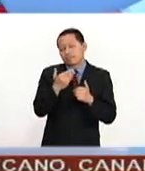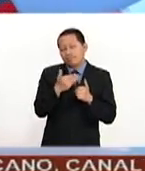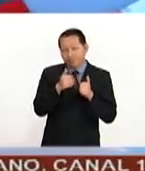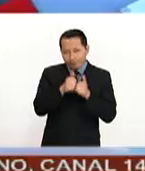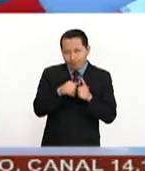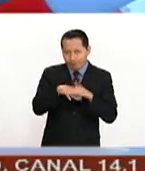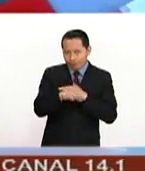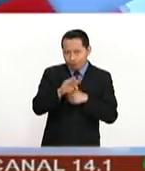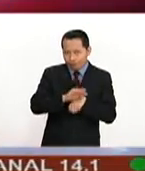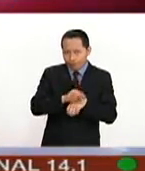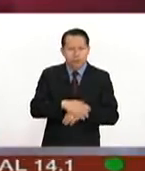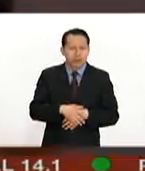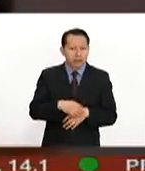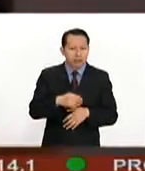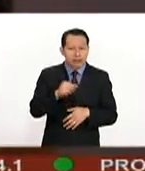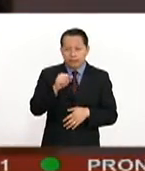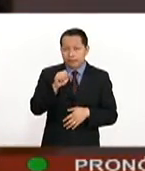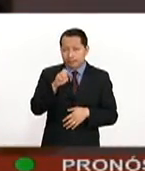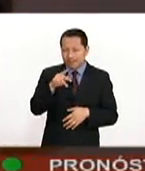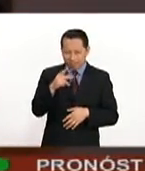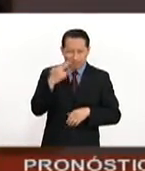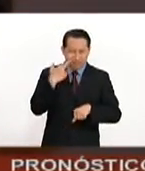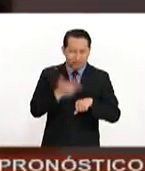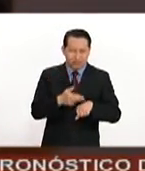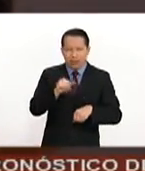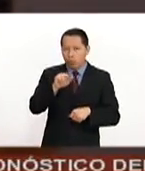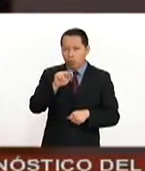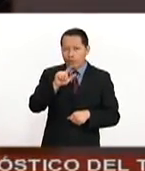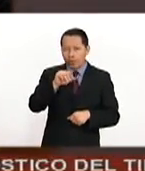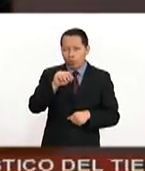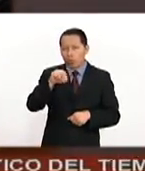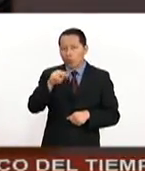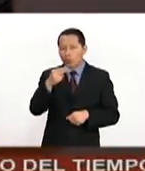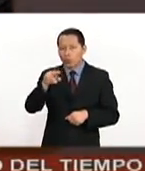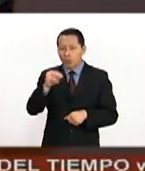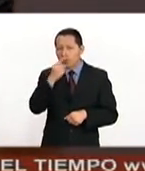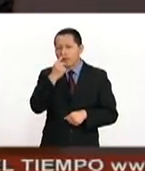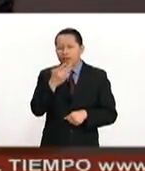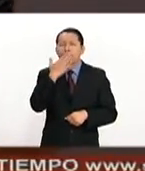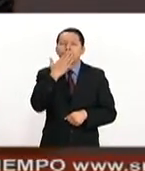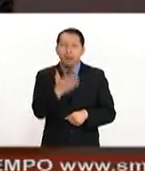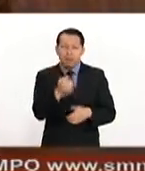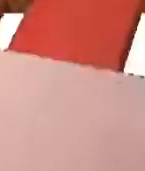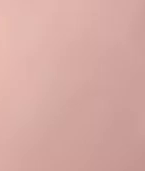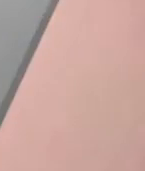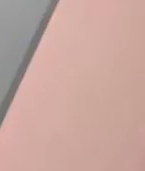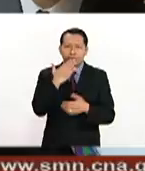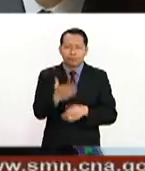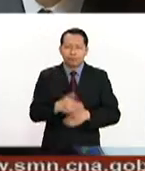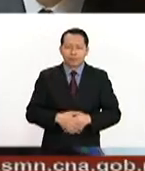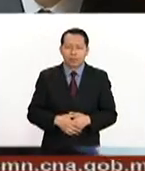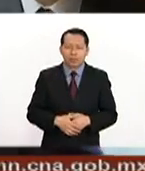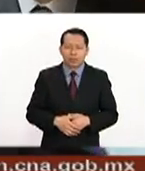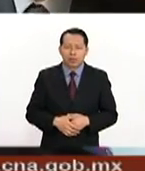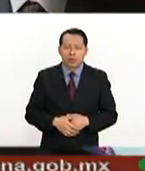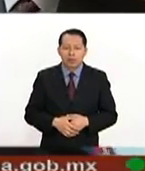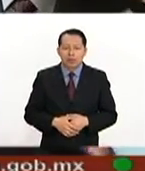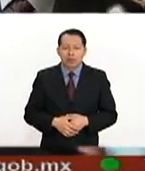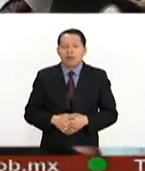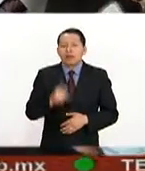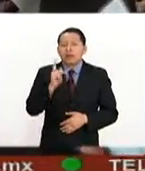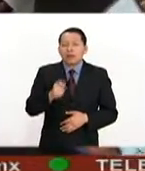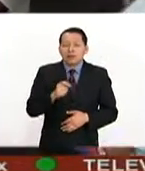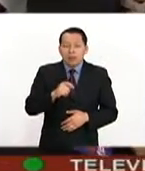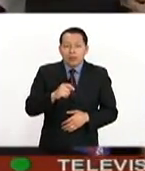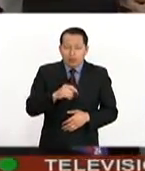Precisamente el secretario de Educación Pública, Aurelio Nuñoz, se mostró satisfecho por la aprobación de este dictamen. Todos que